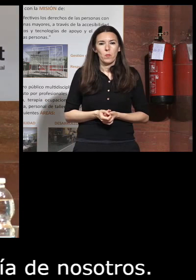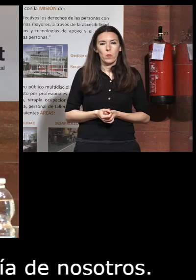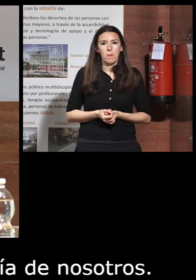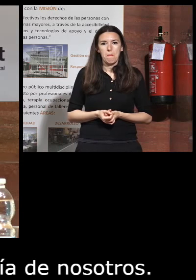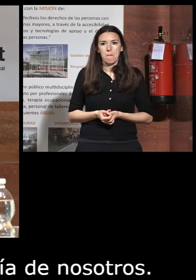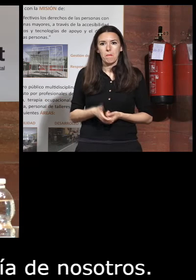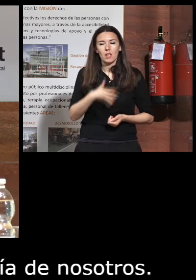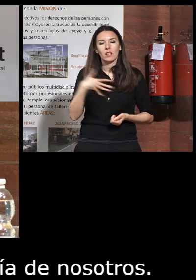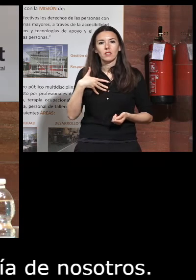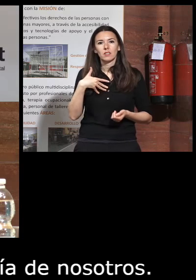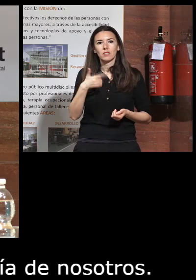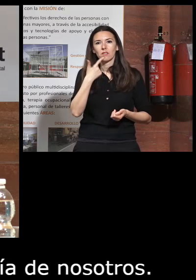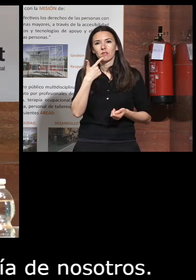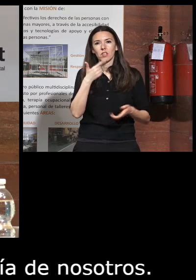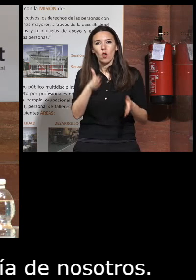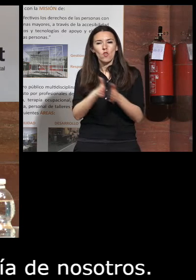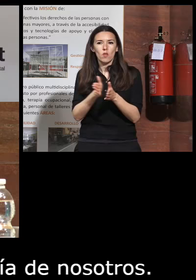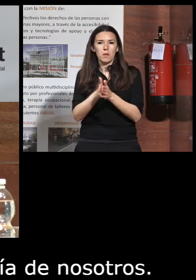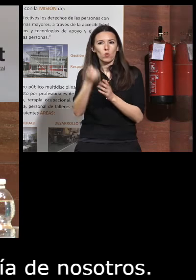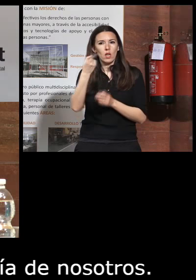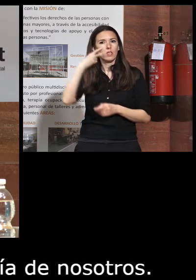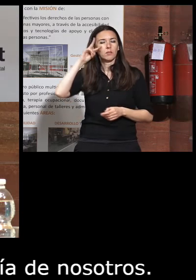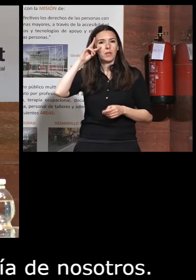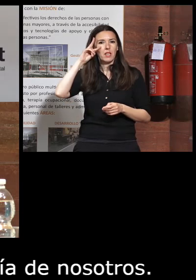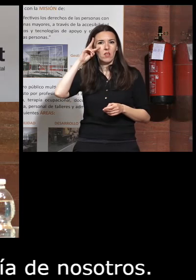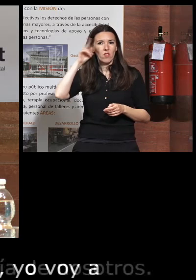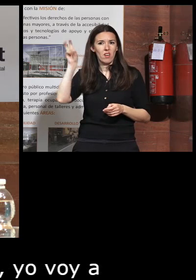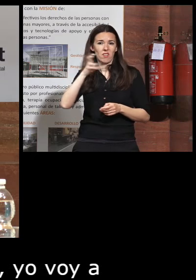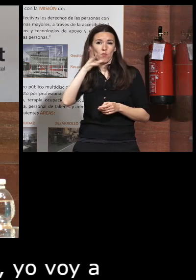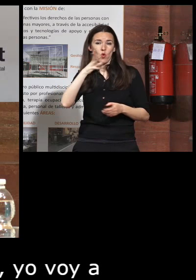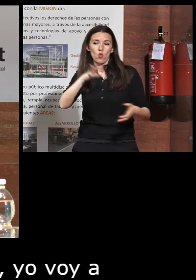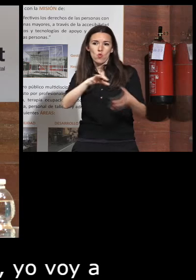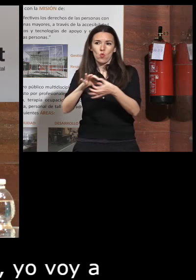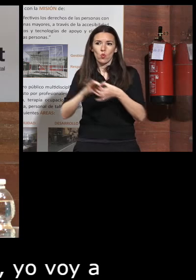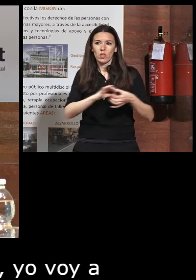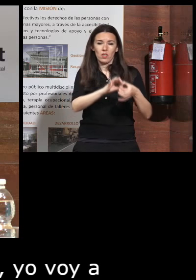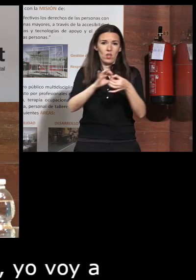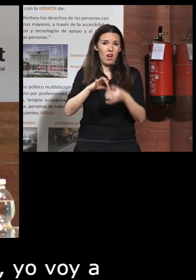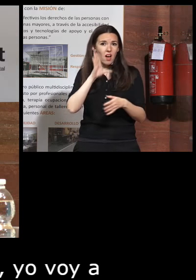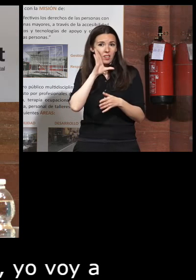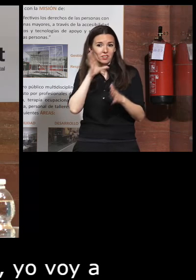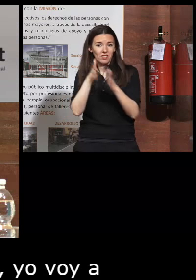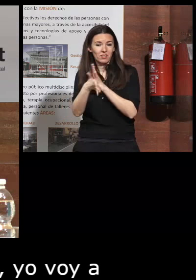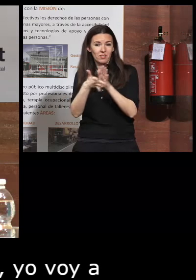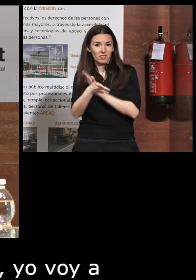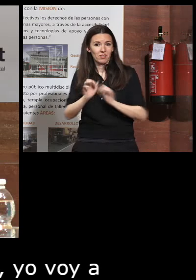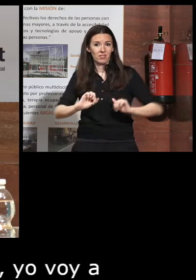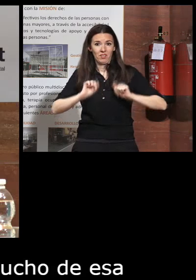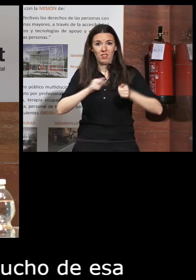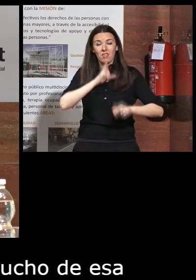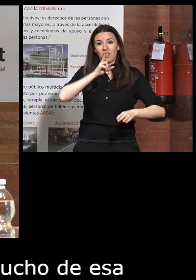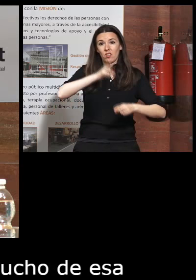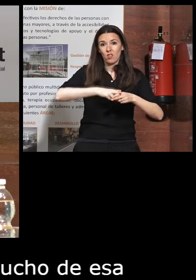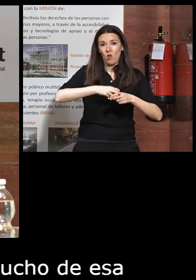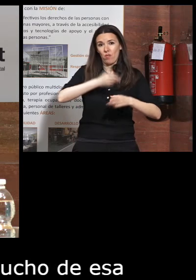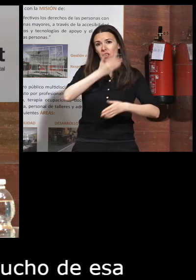yo quería voy a compartir una experiencia que viene mucho de esa unidad que os dije que inicialmente llamábamos de